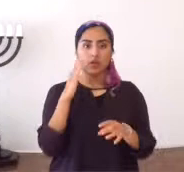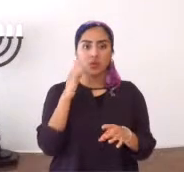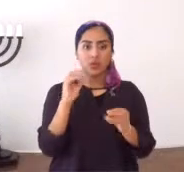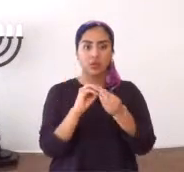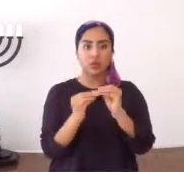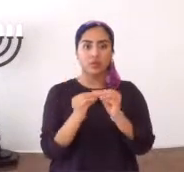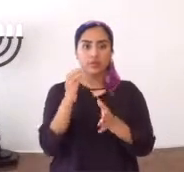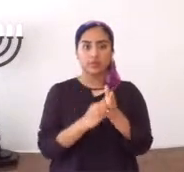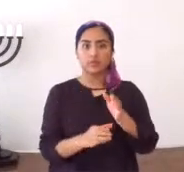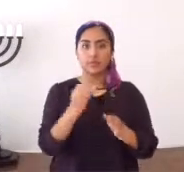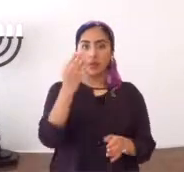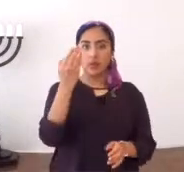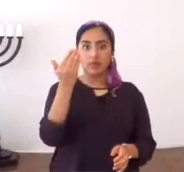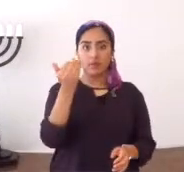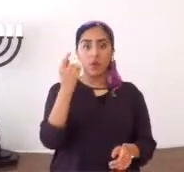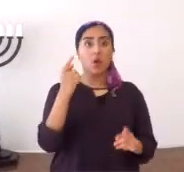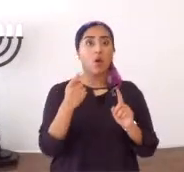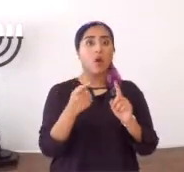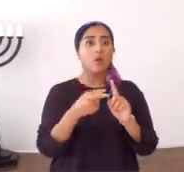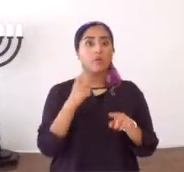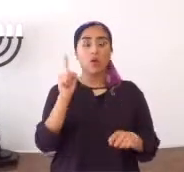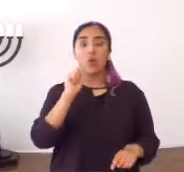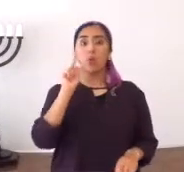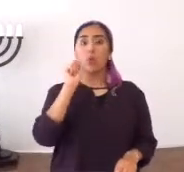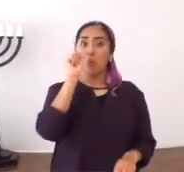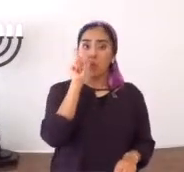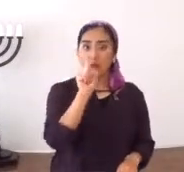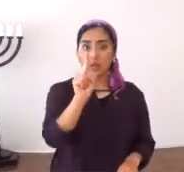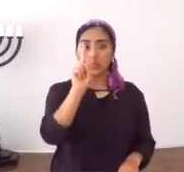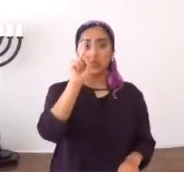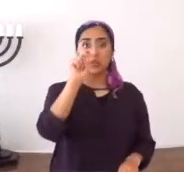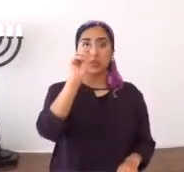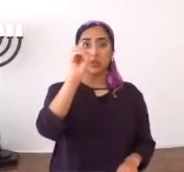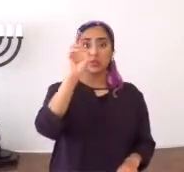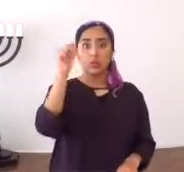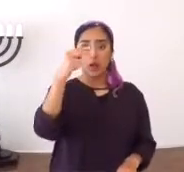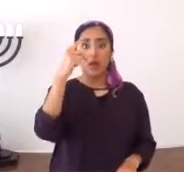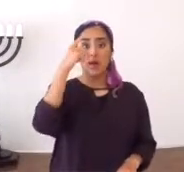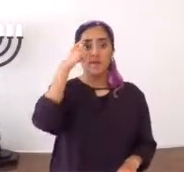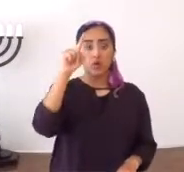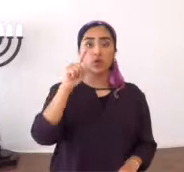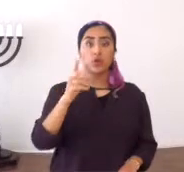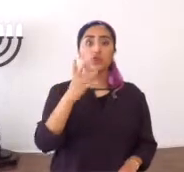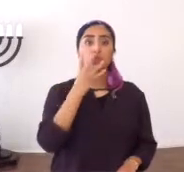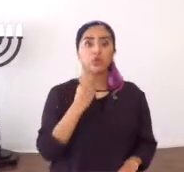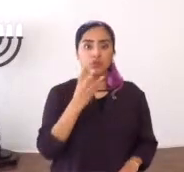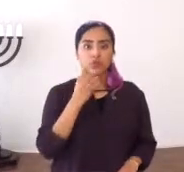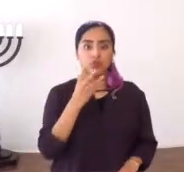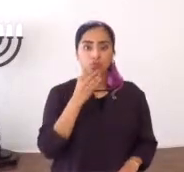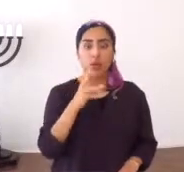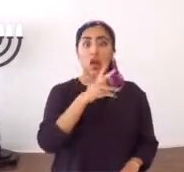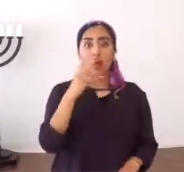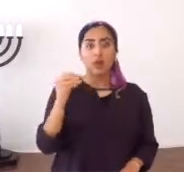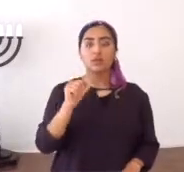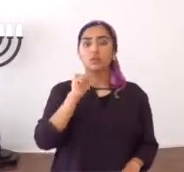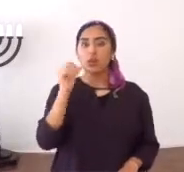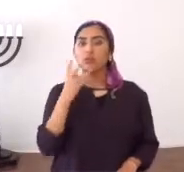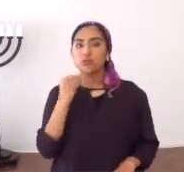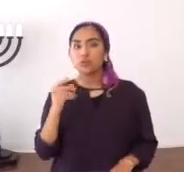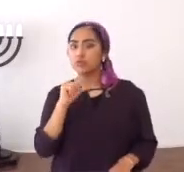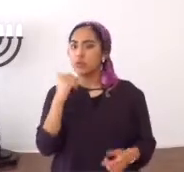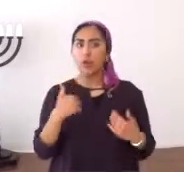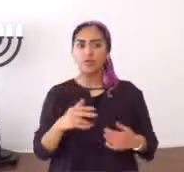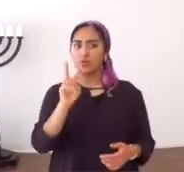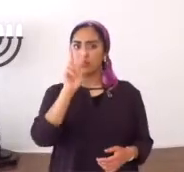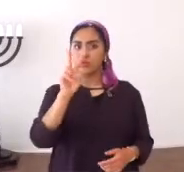en números, vamos a números 15, donde solamente una Torah hay, para el natural y para el extranjero, no hay dos Torahs, no